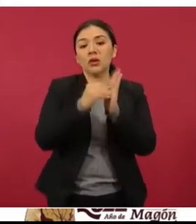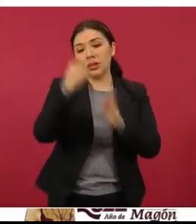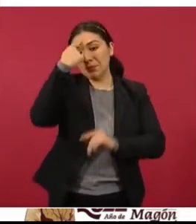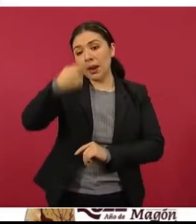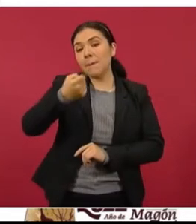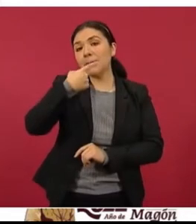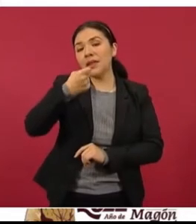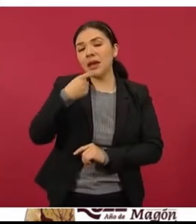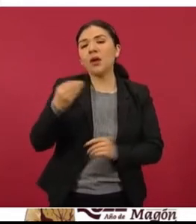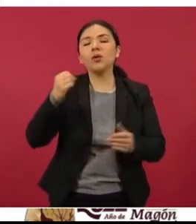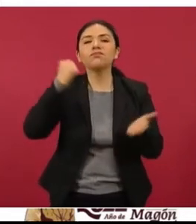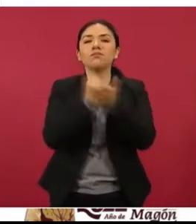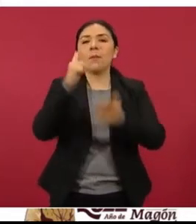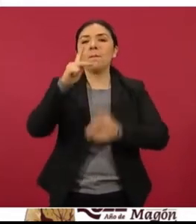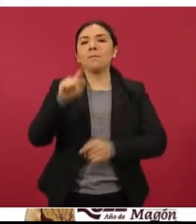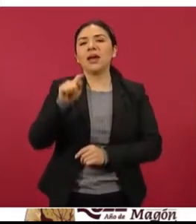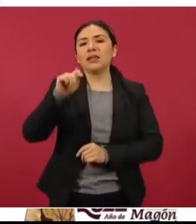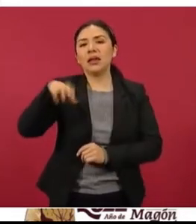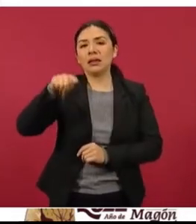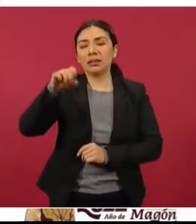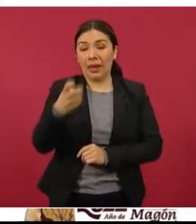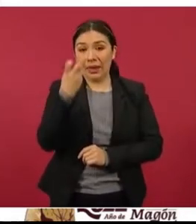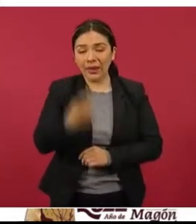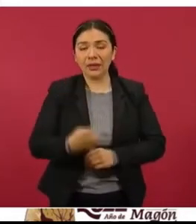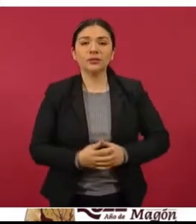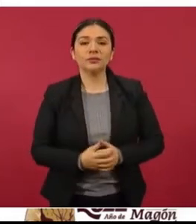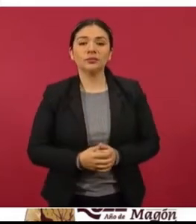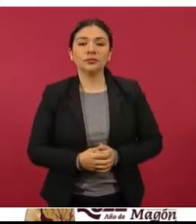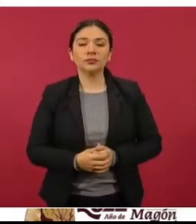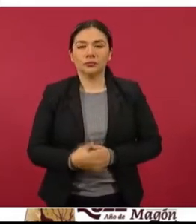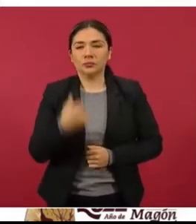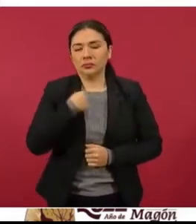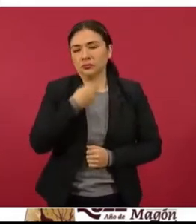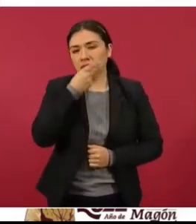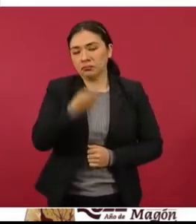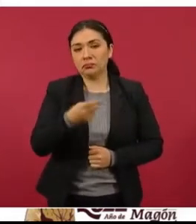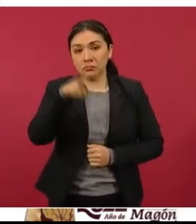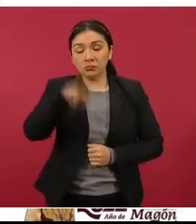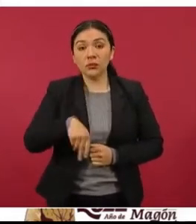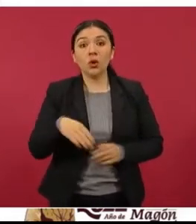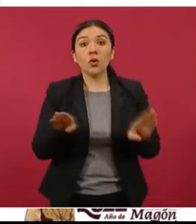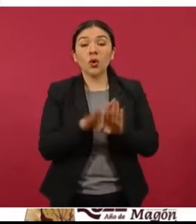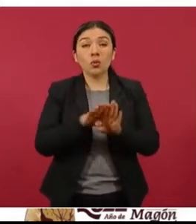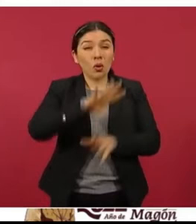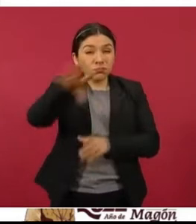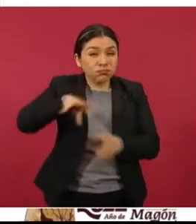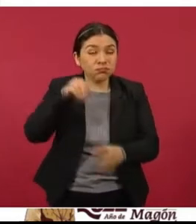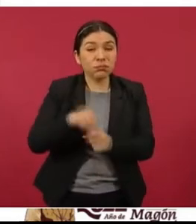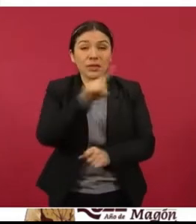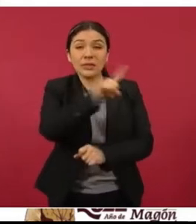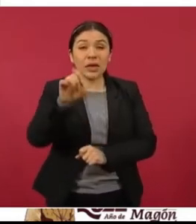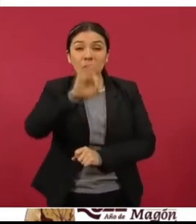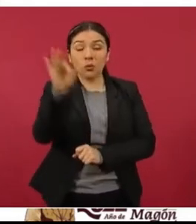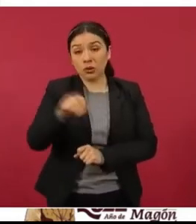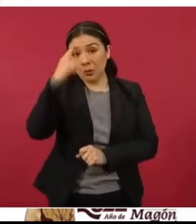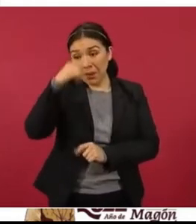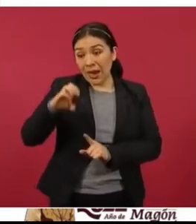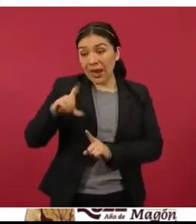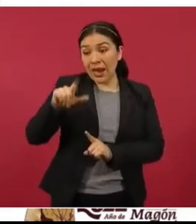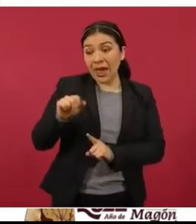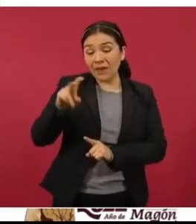medicamentos de patente. Quiero señalarles que para cubrir el 100% de las claves